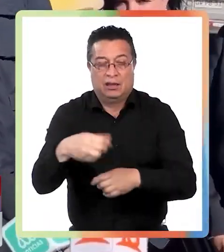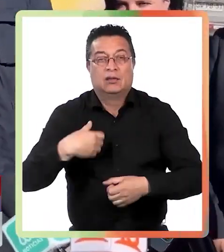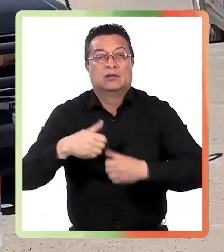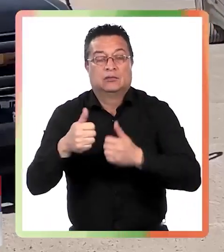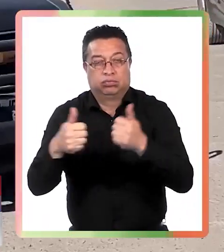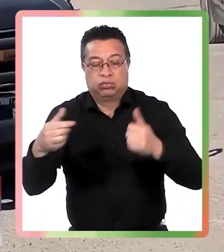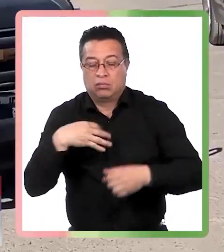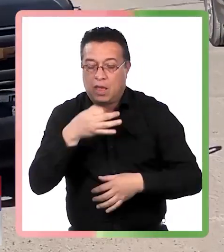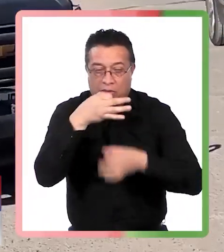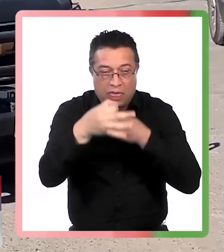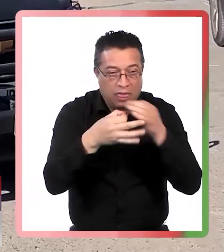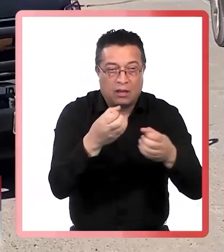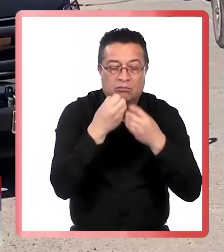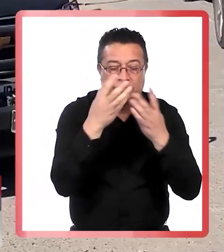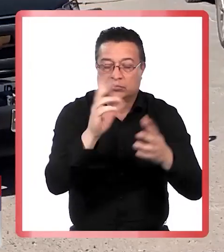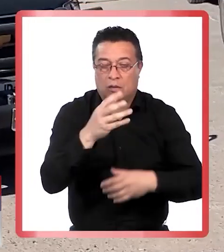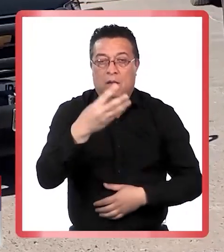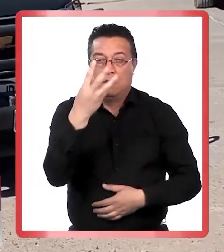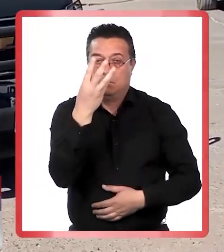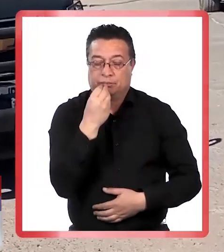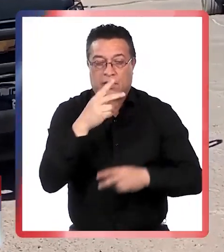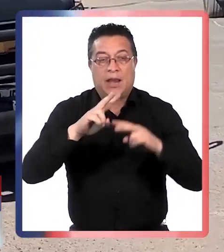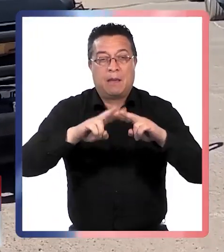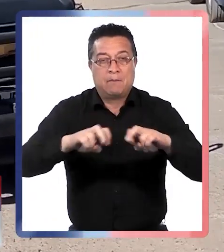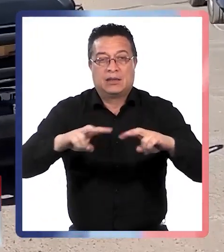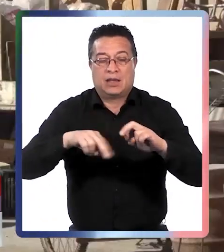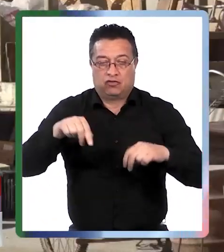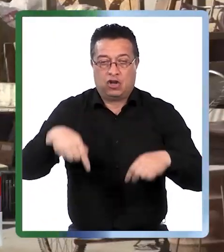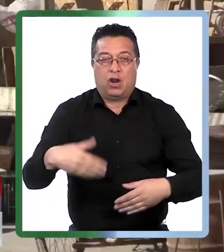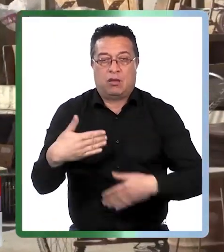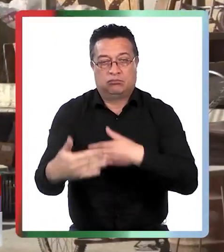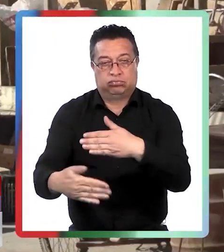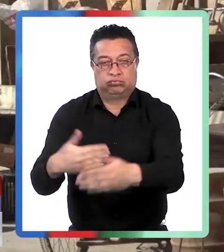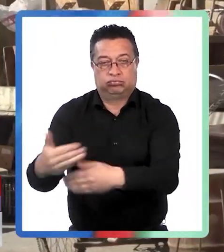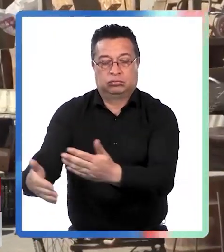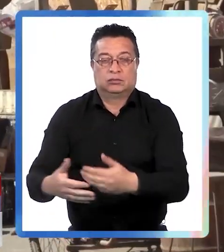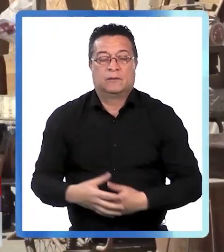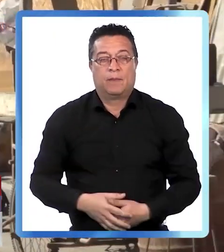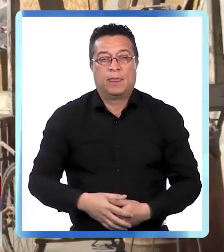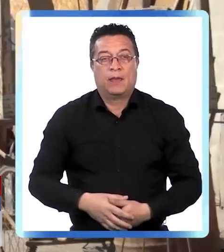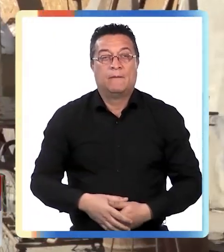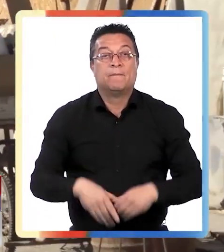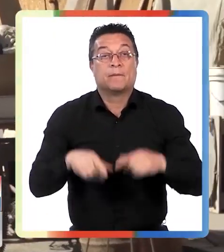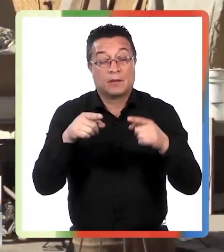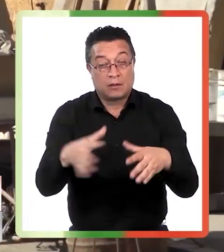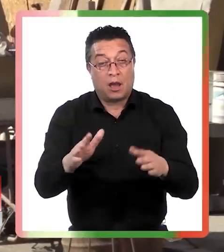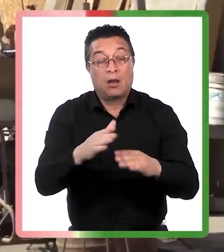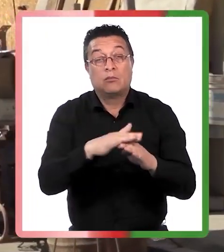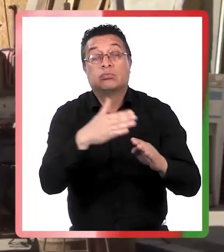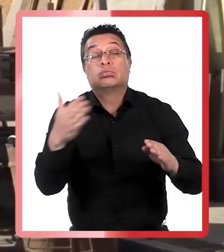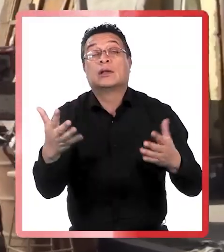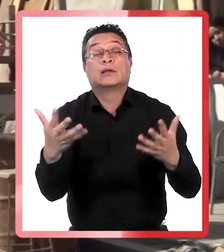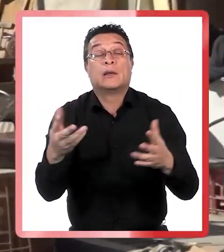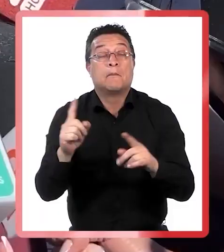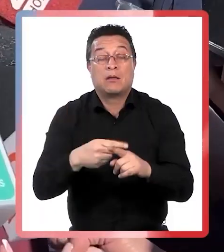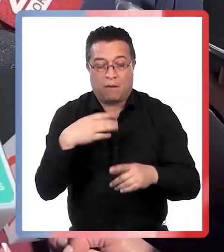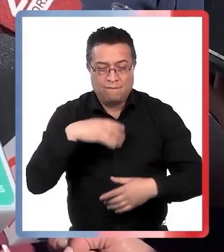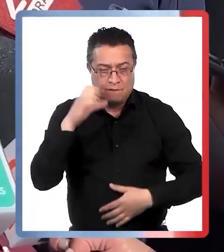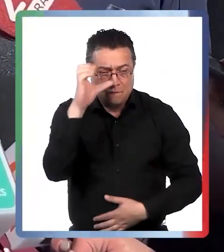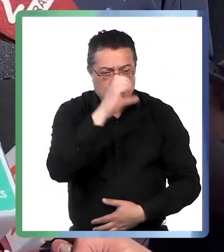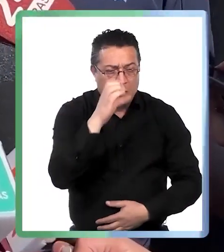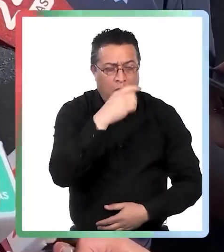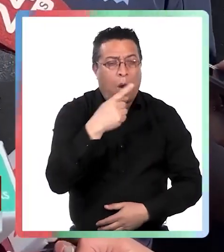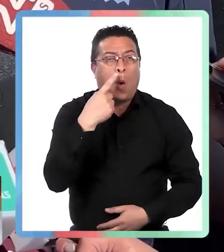autoridades evitaron referirse por tratarse de una investigación en desarrollo. ¿Podrían existir cuerpos enterrados? Mira, estamos buscando